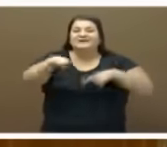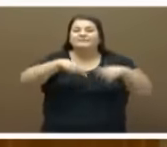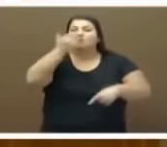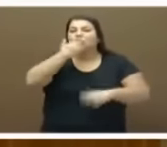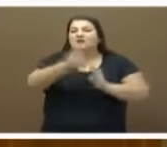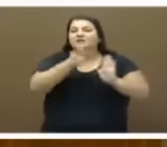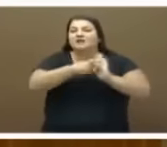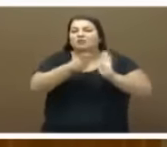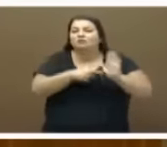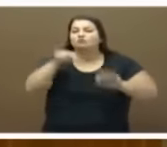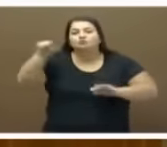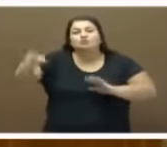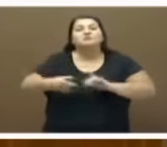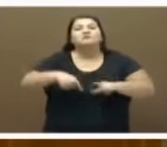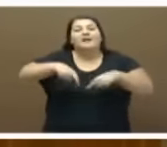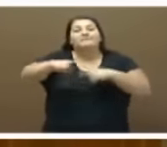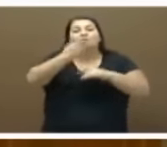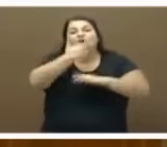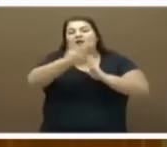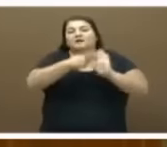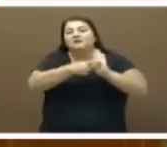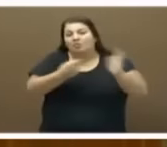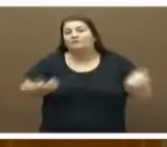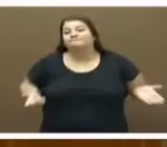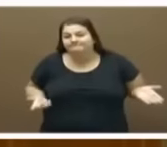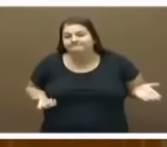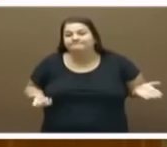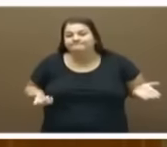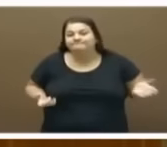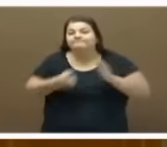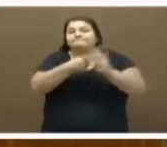Monago. Usted quitó el transporte escolar. Sí, hombre, claro que lo quitó.